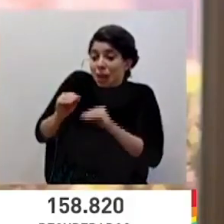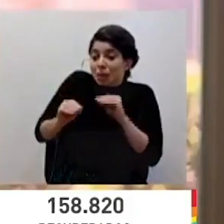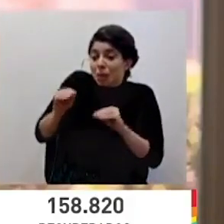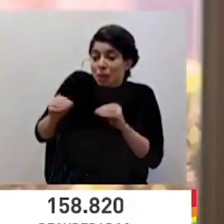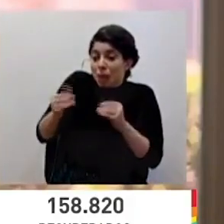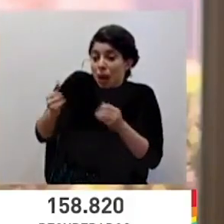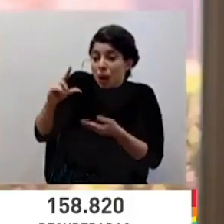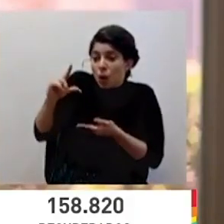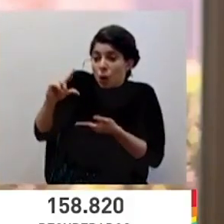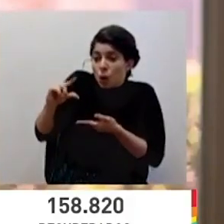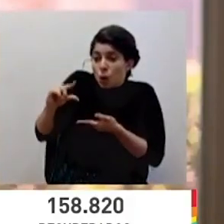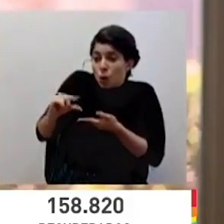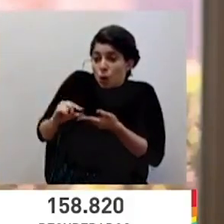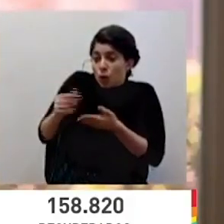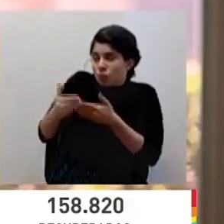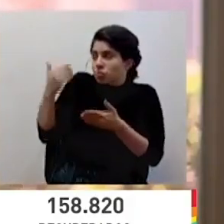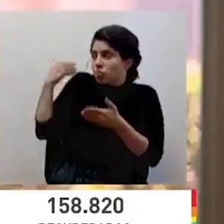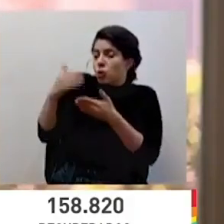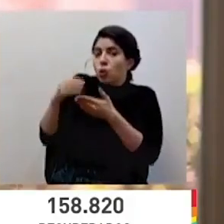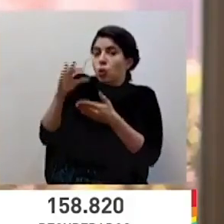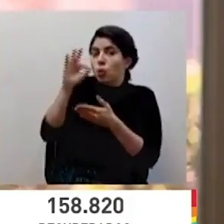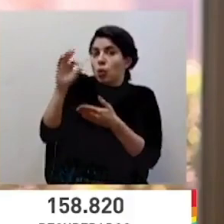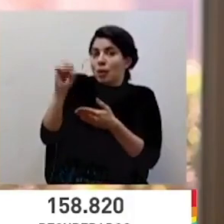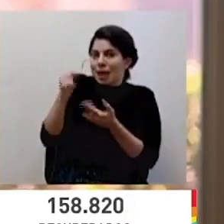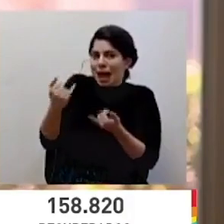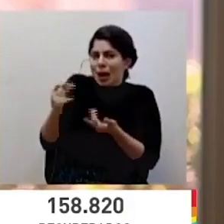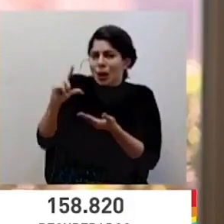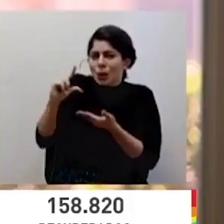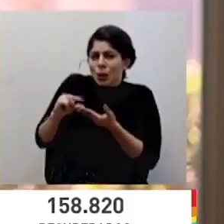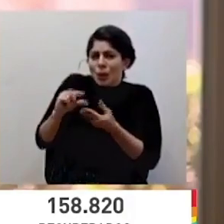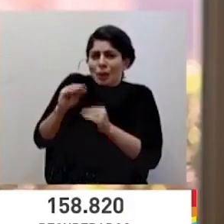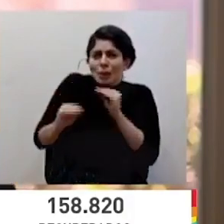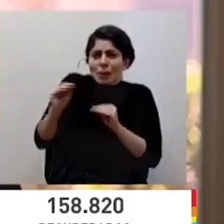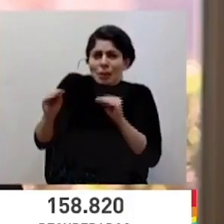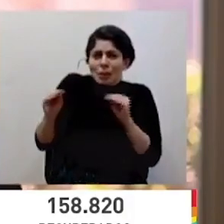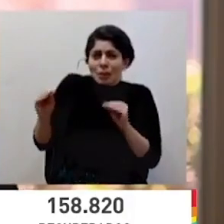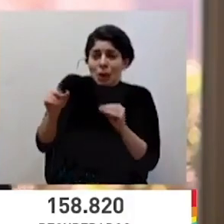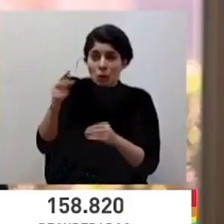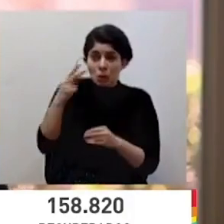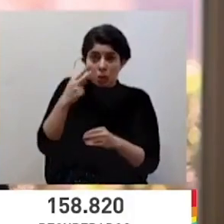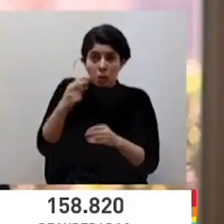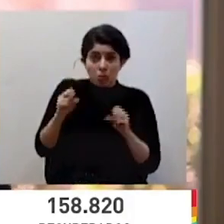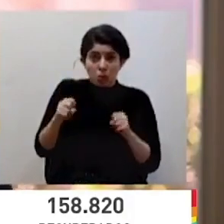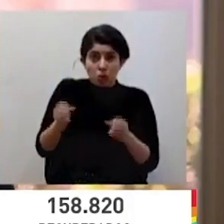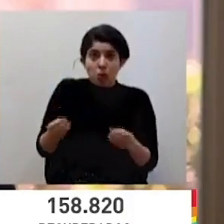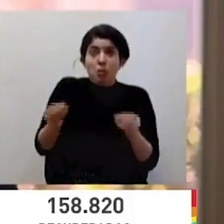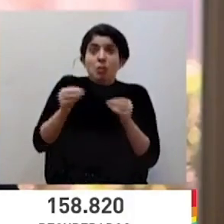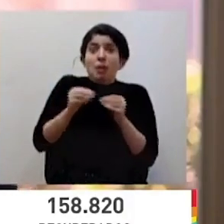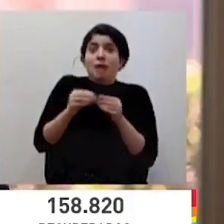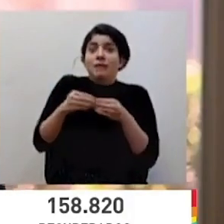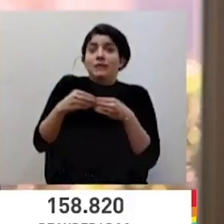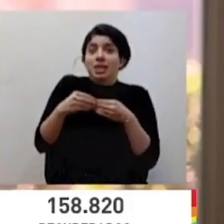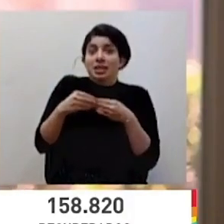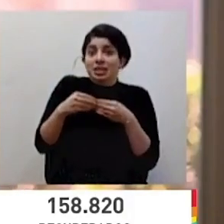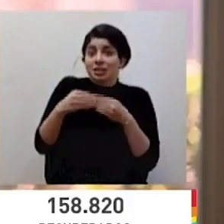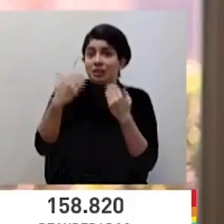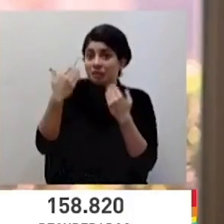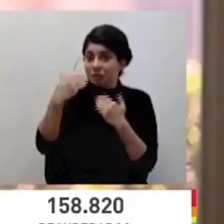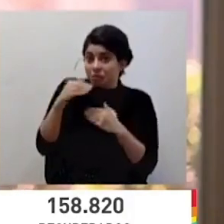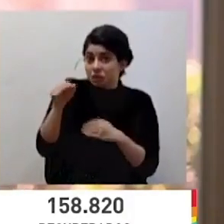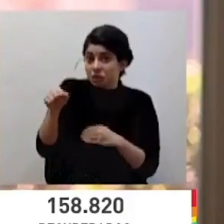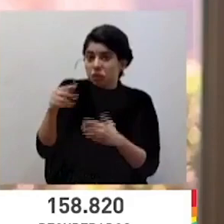más bajo en los últimos nueve meses, ¿ustedes están valorando flexibilizar aún más las medidas de restricción